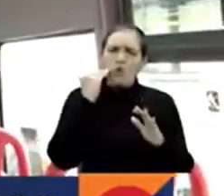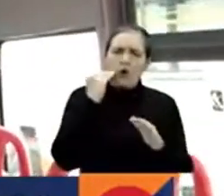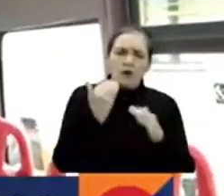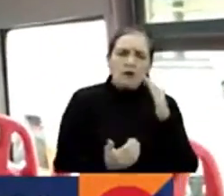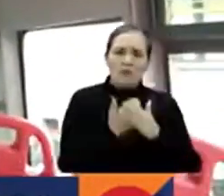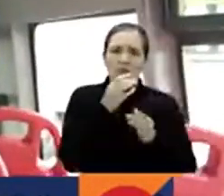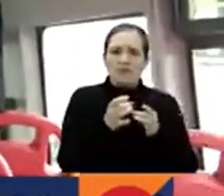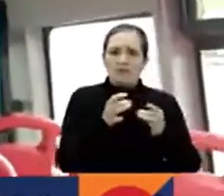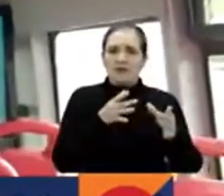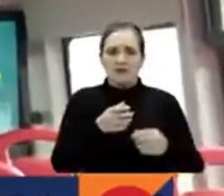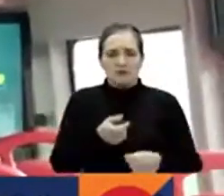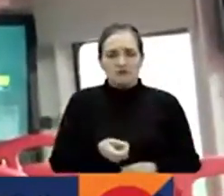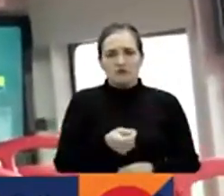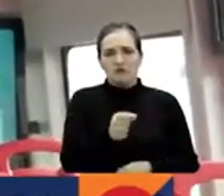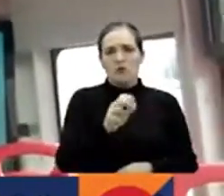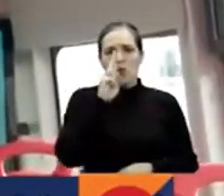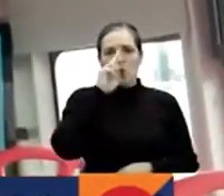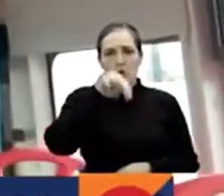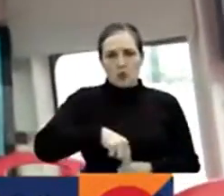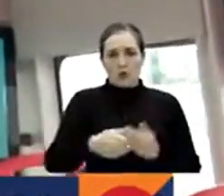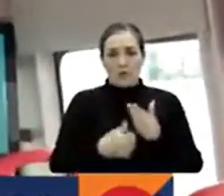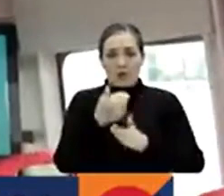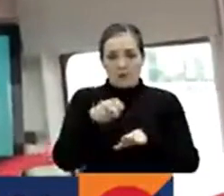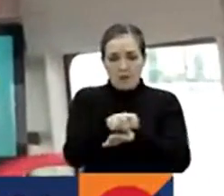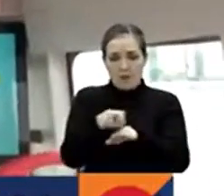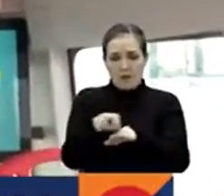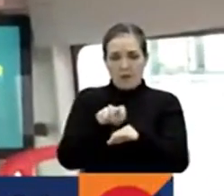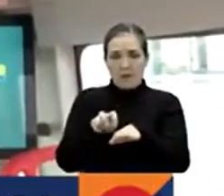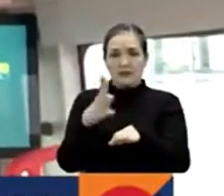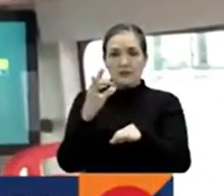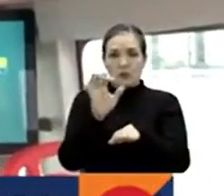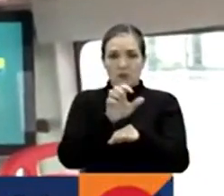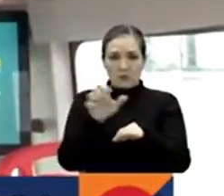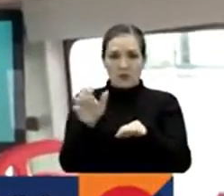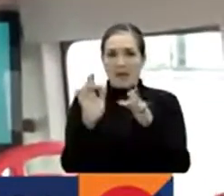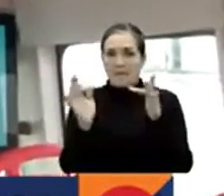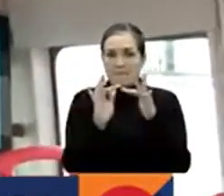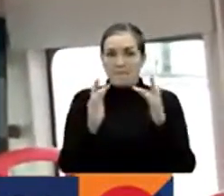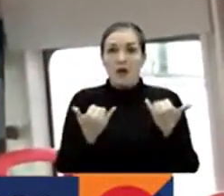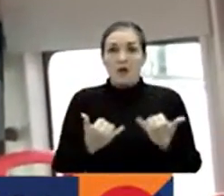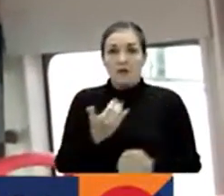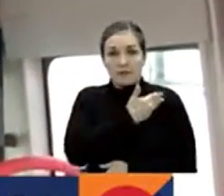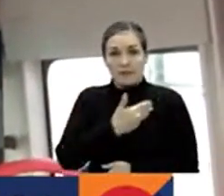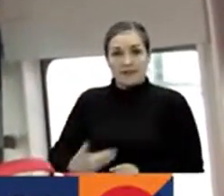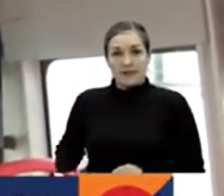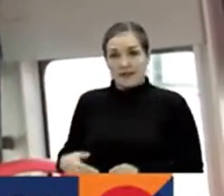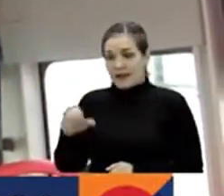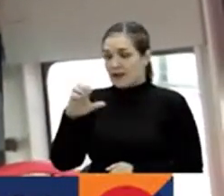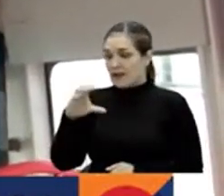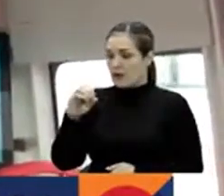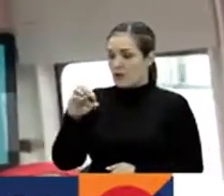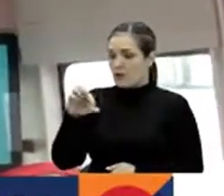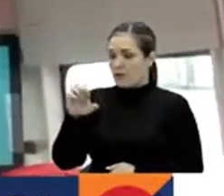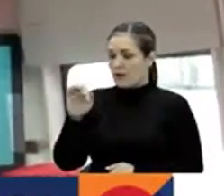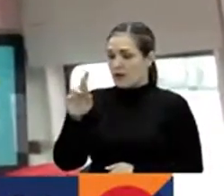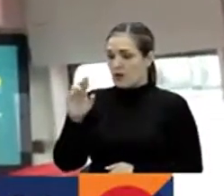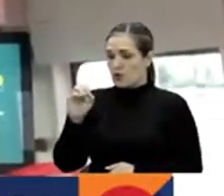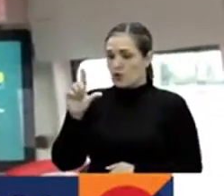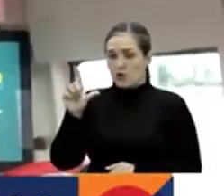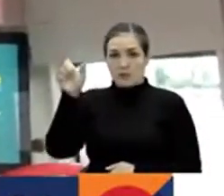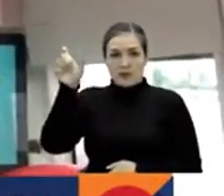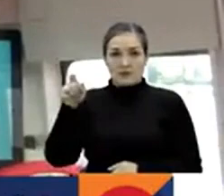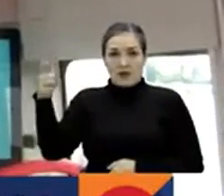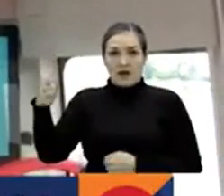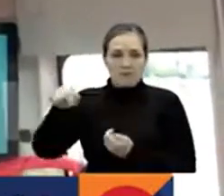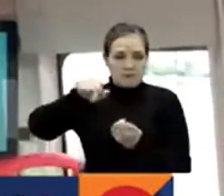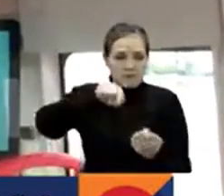del mes de junio. Este bus tiene una capacidad para 50 pasajeros. Al respecto, el presidente de Ecopetrol, que hizo una importante inversión de los 22